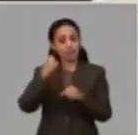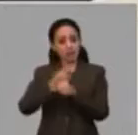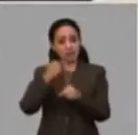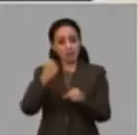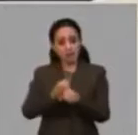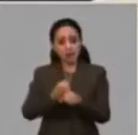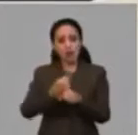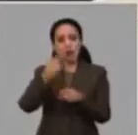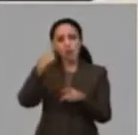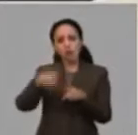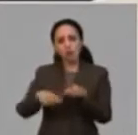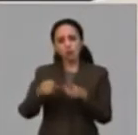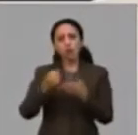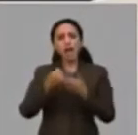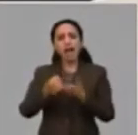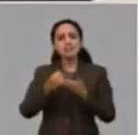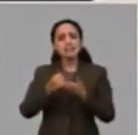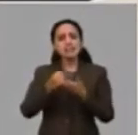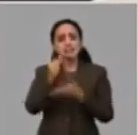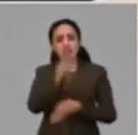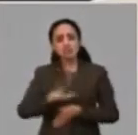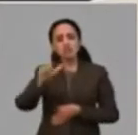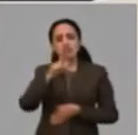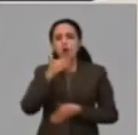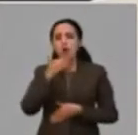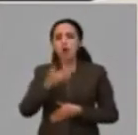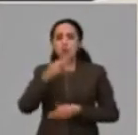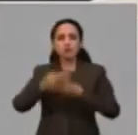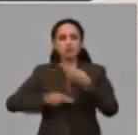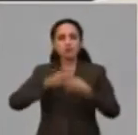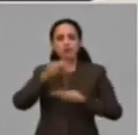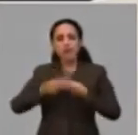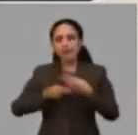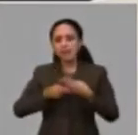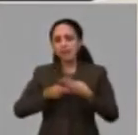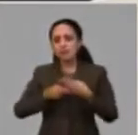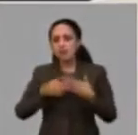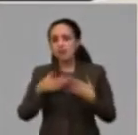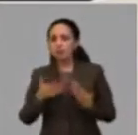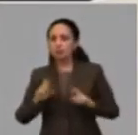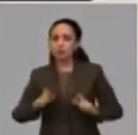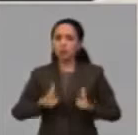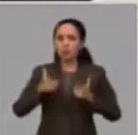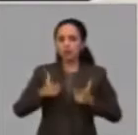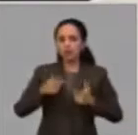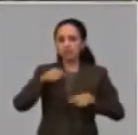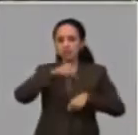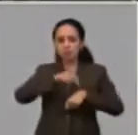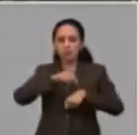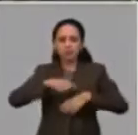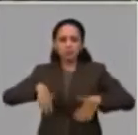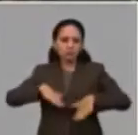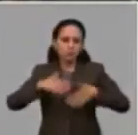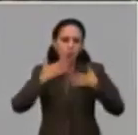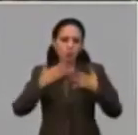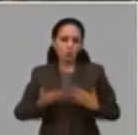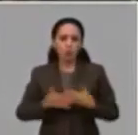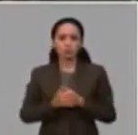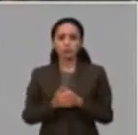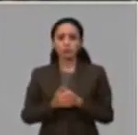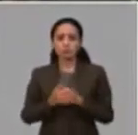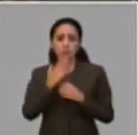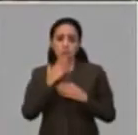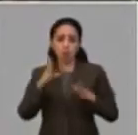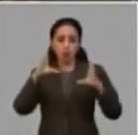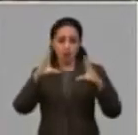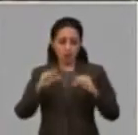materia de asistencia social. ¿Cómo se ha ido cumplimentando? ¿En qué momento estamos? ¿Qué más podemos hacer? Muy buenas noches, Randy, viceministro